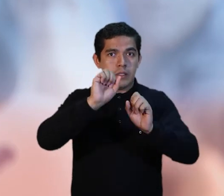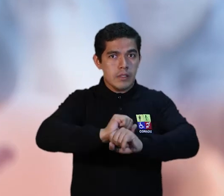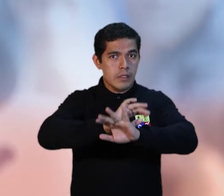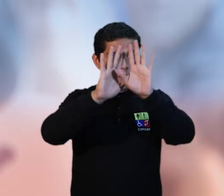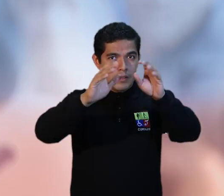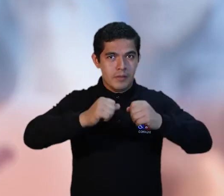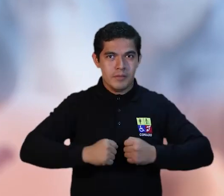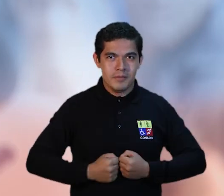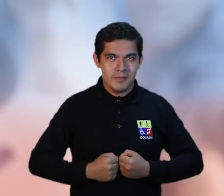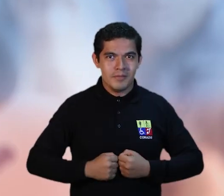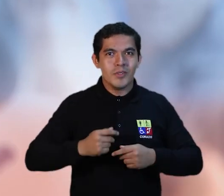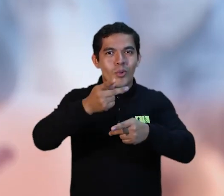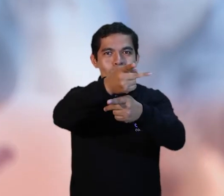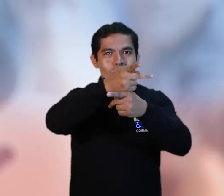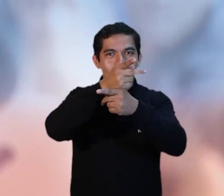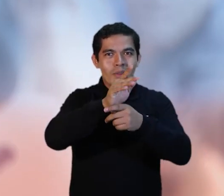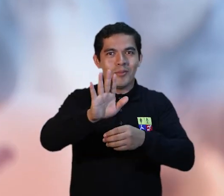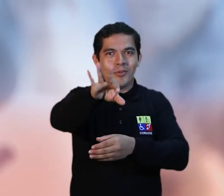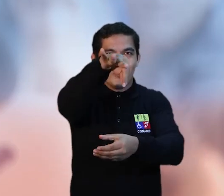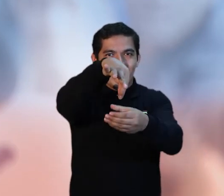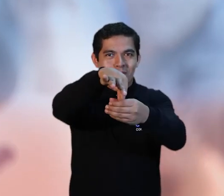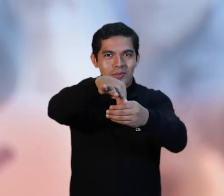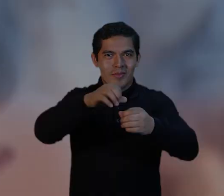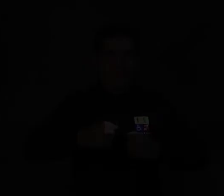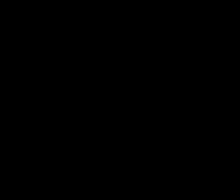transparencia. Garantizamos tu decisión.